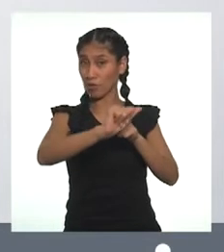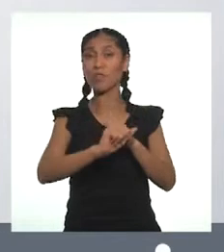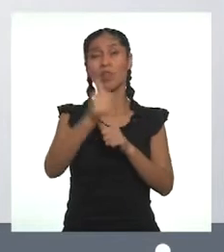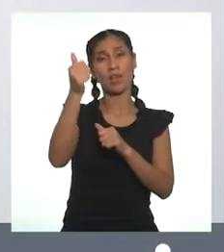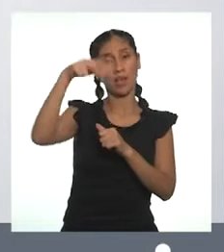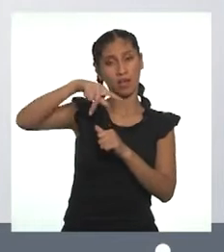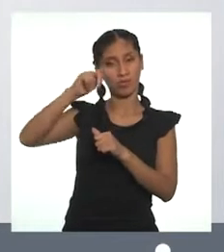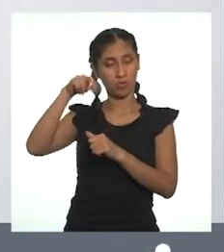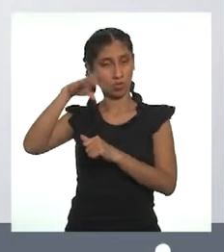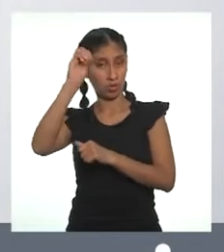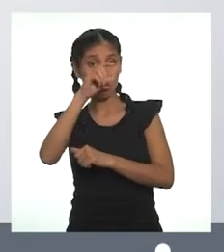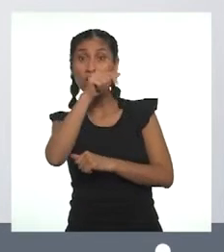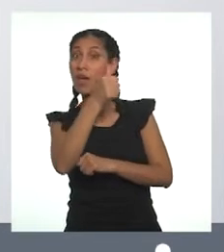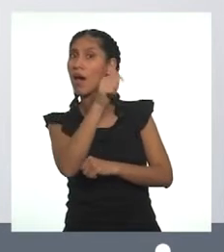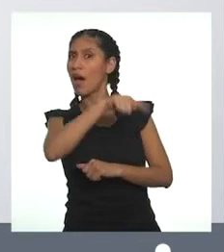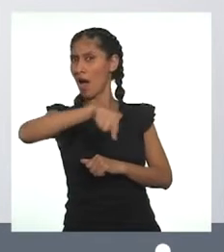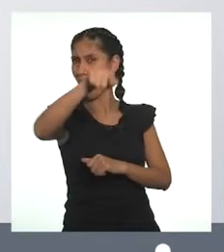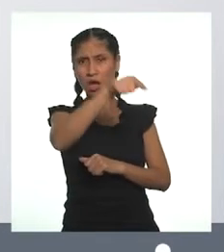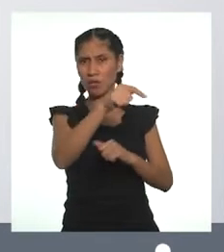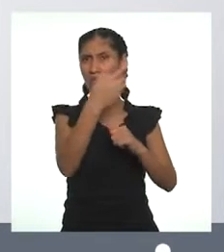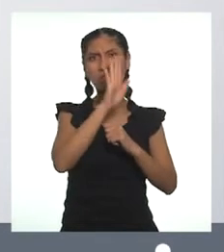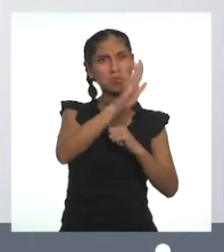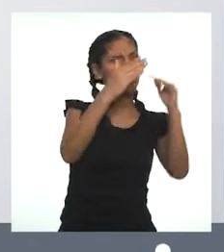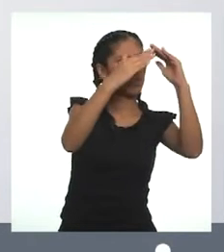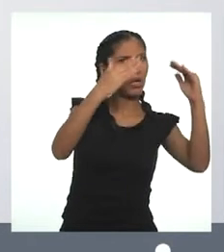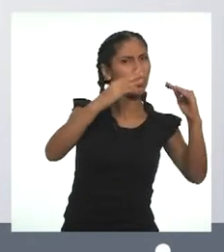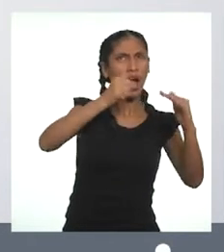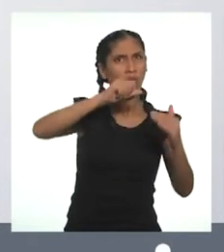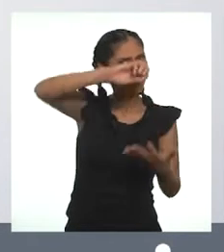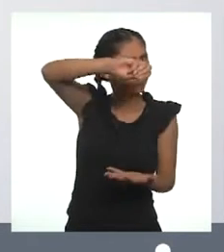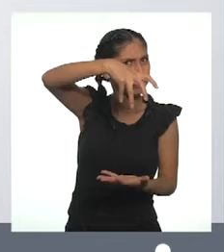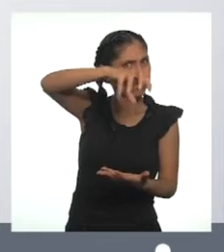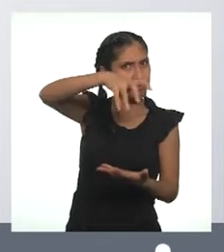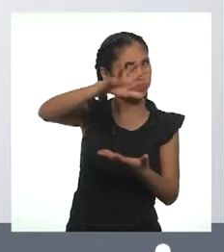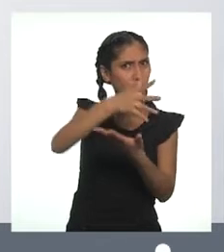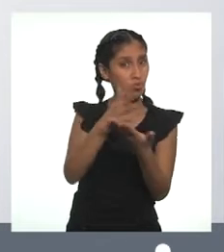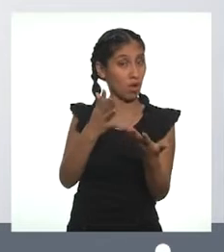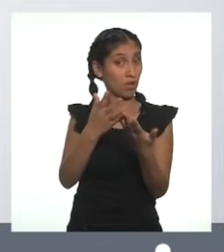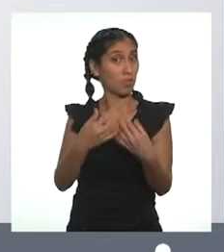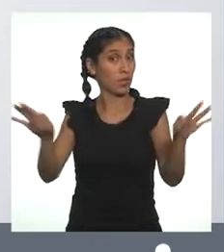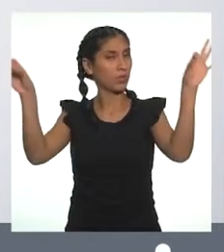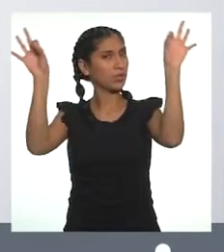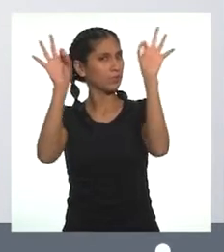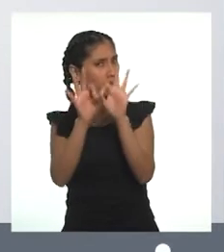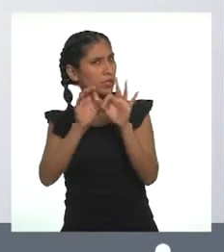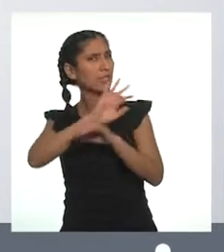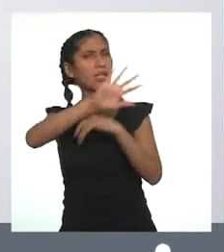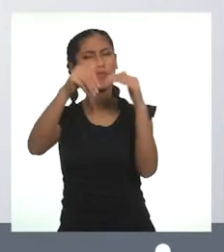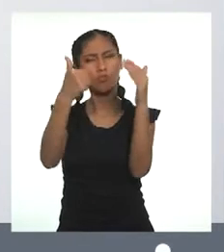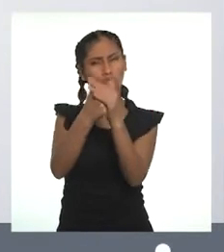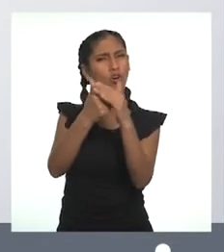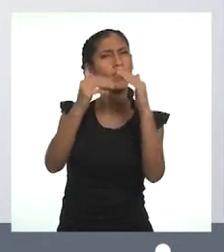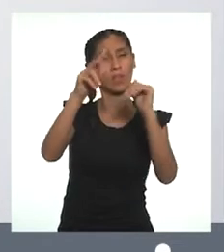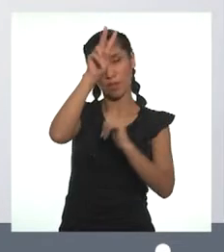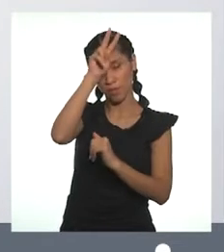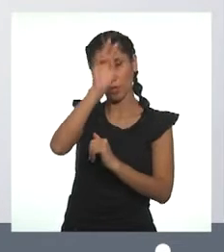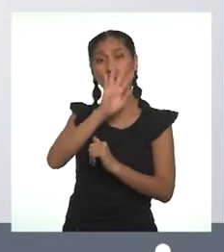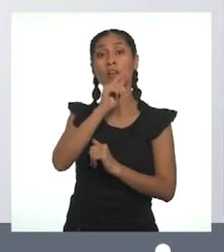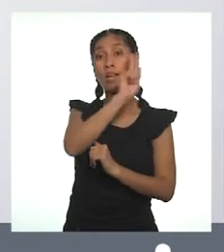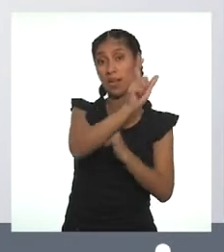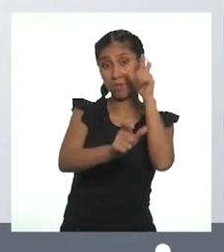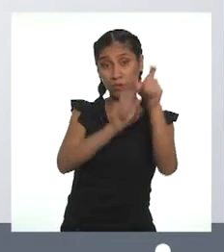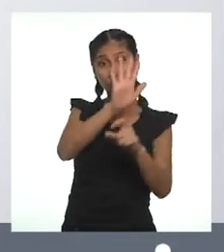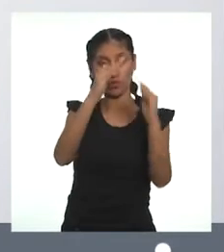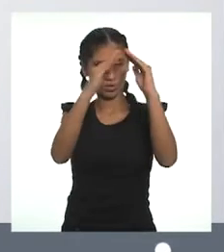y La Antonia no cuentan con estos servicios. El servicio de saneamiento debe ser una prioridad en todo el país para dar mejor